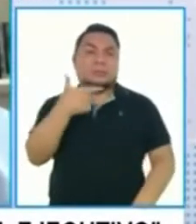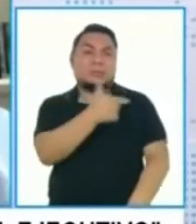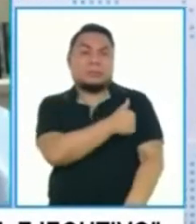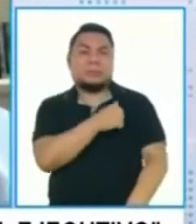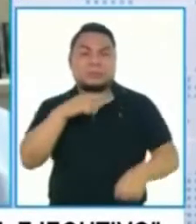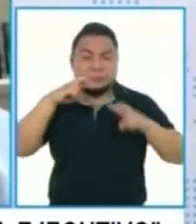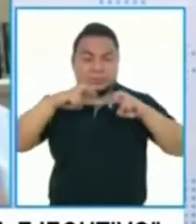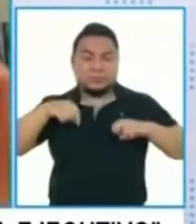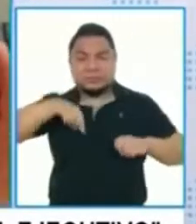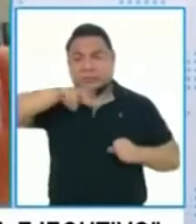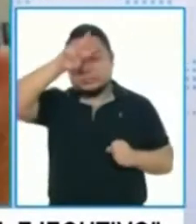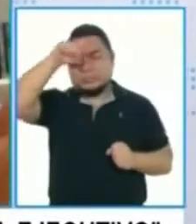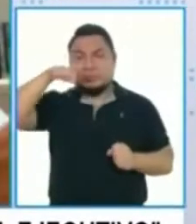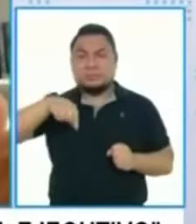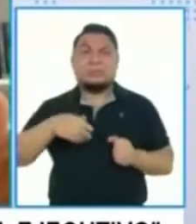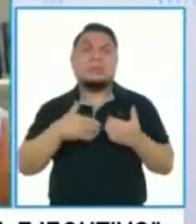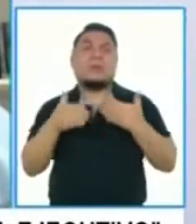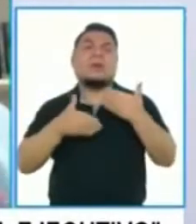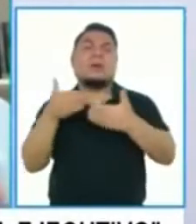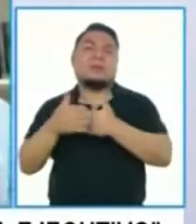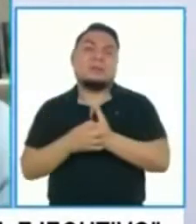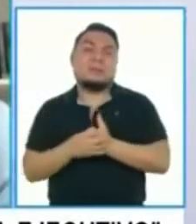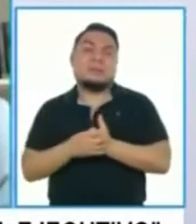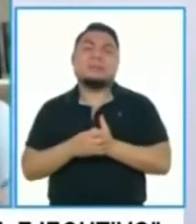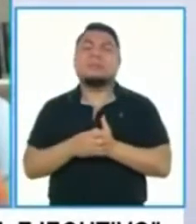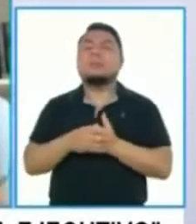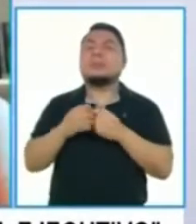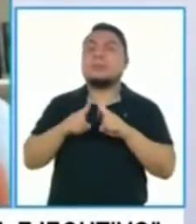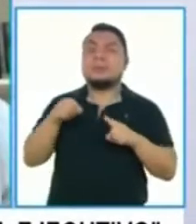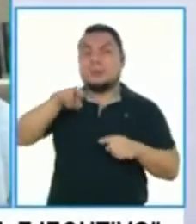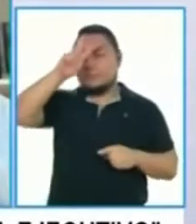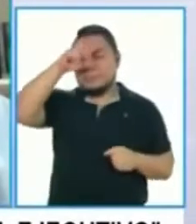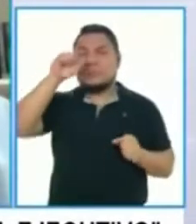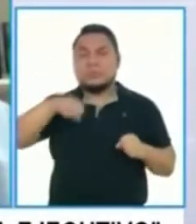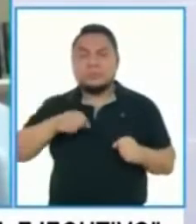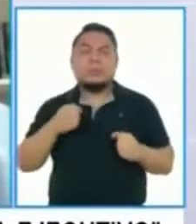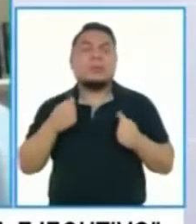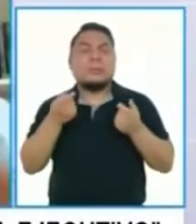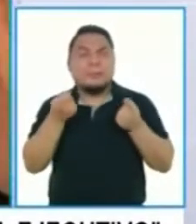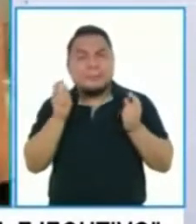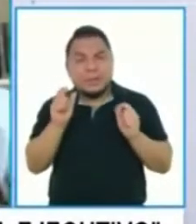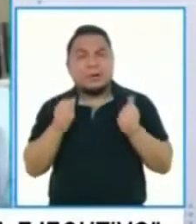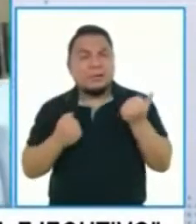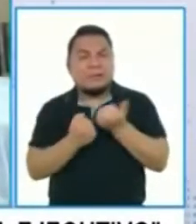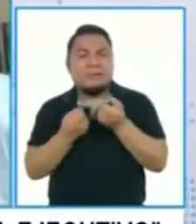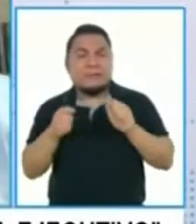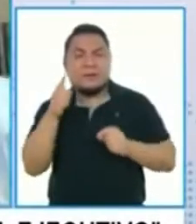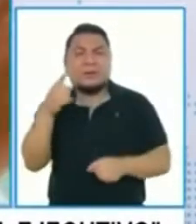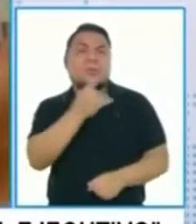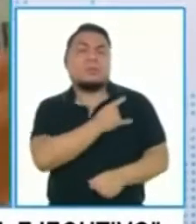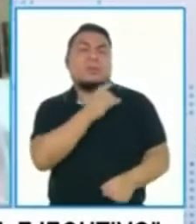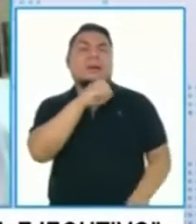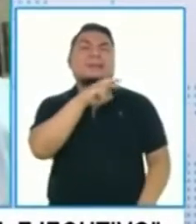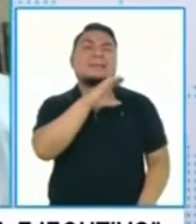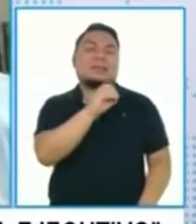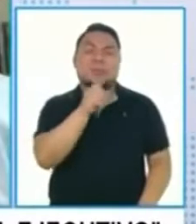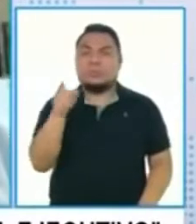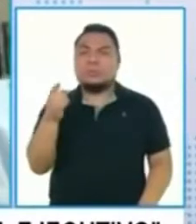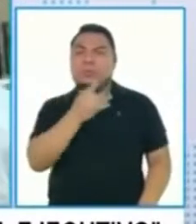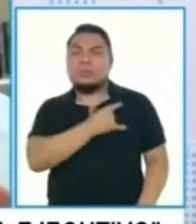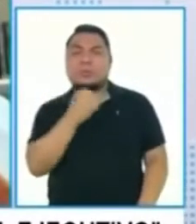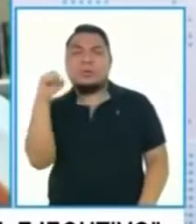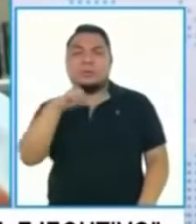que están en desarrollo en Perú, que están mucho más atrás, pero que Perú está haciendo su pequeño esfuerzo, con la Universidad Cayetano Heredia y con otros